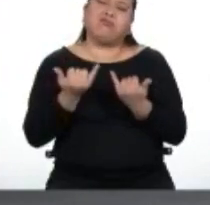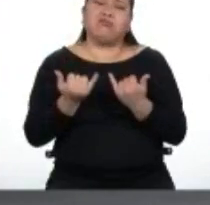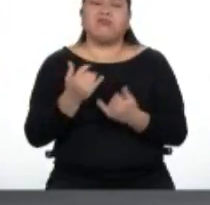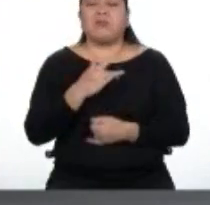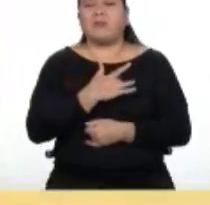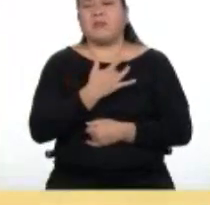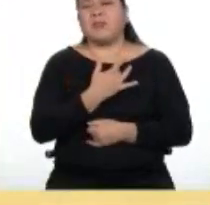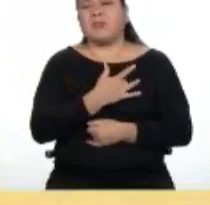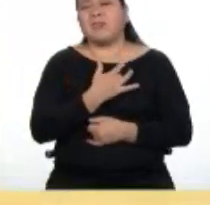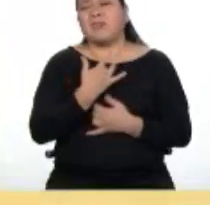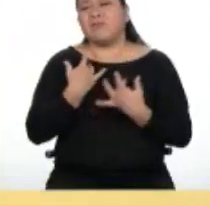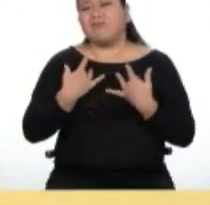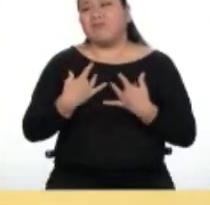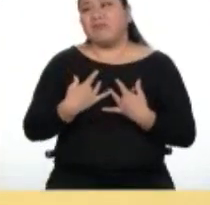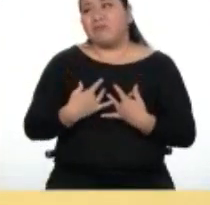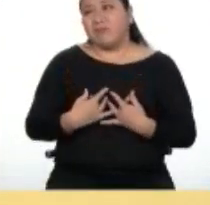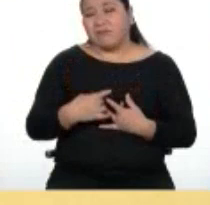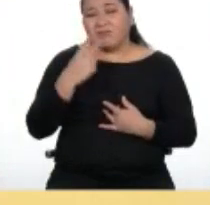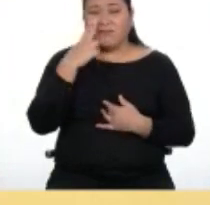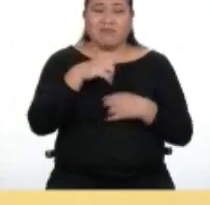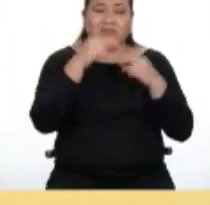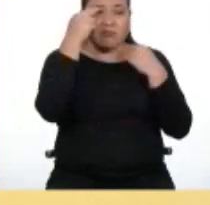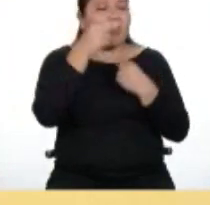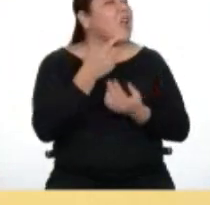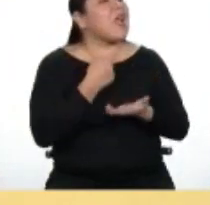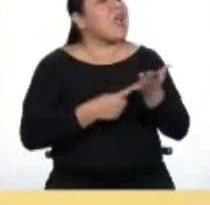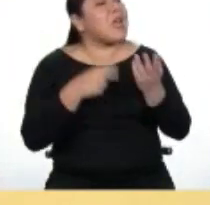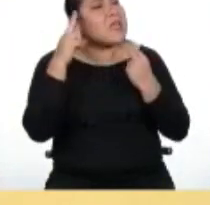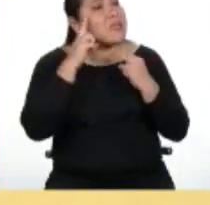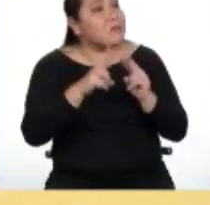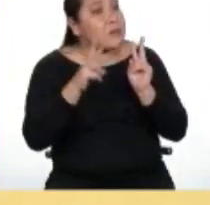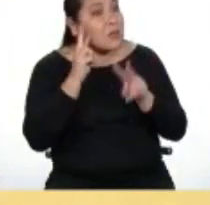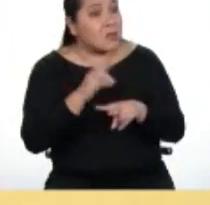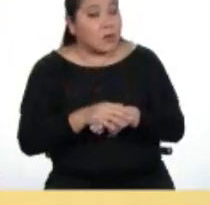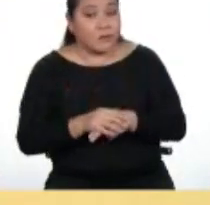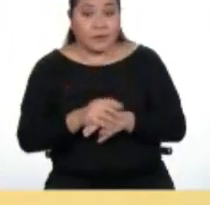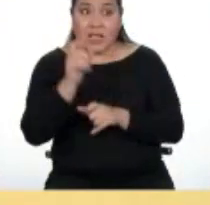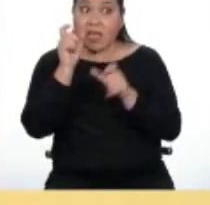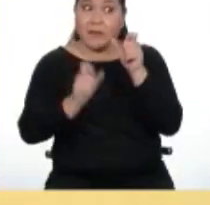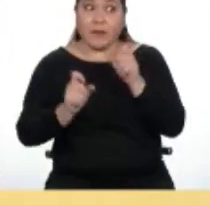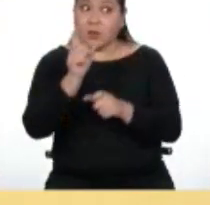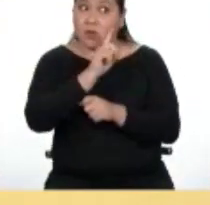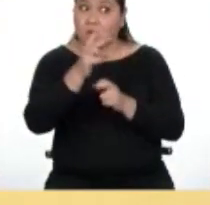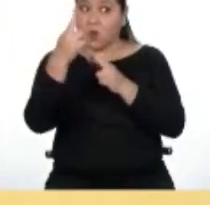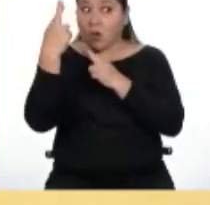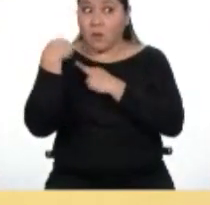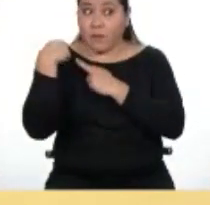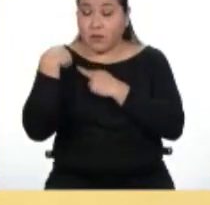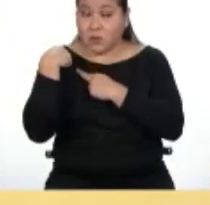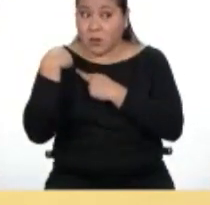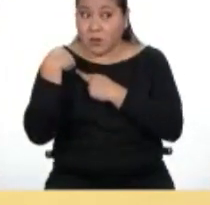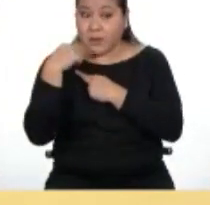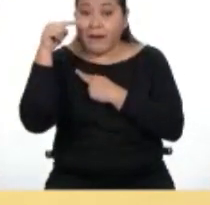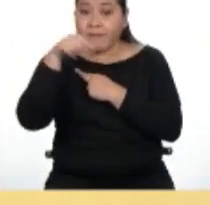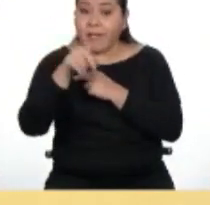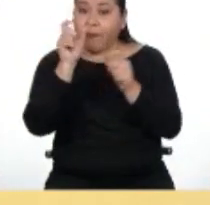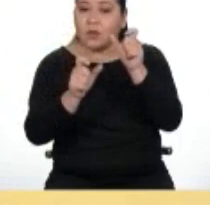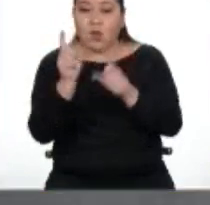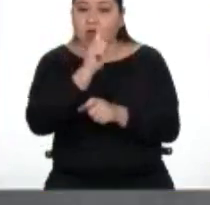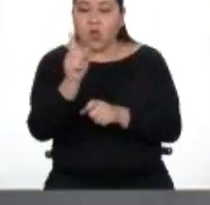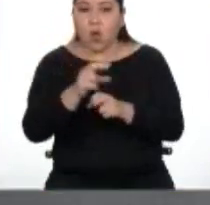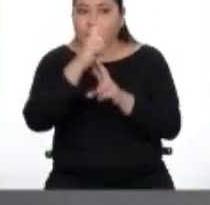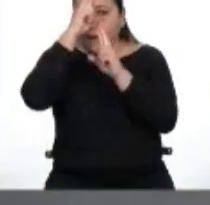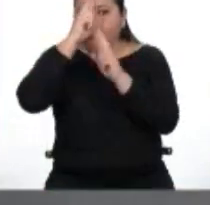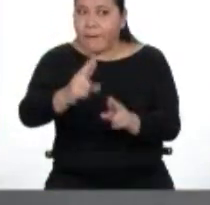noticias, profesora. ¿Qué has visto en las noticias? ¿Las personas irresponsables que no están cumpliendo con las recomendaciones del gobierno?